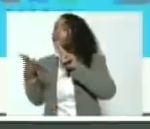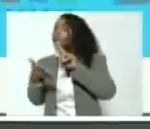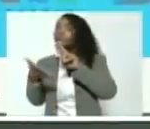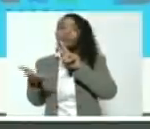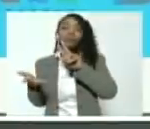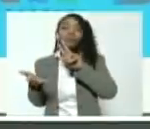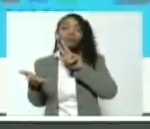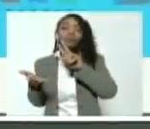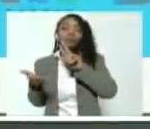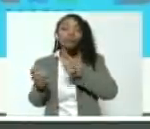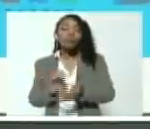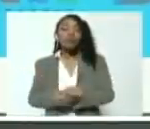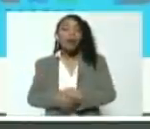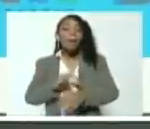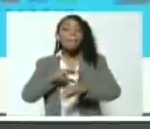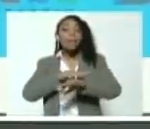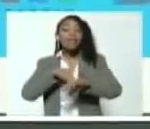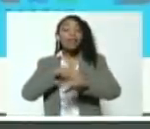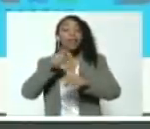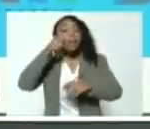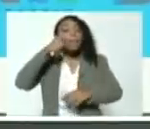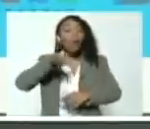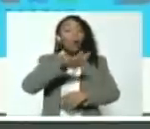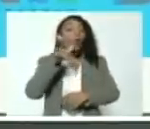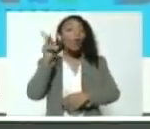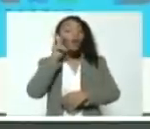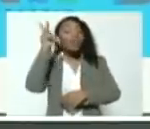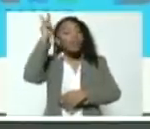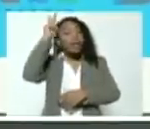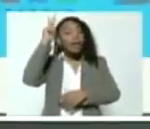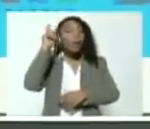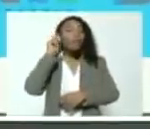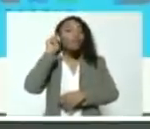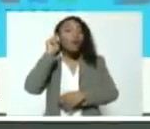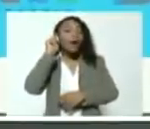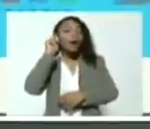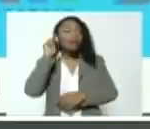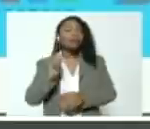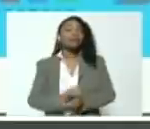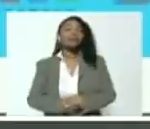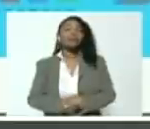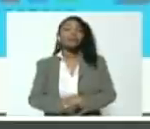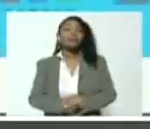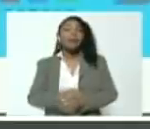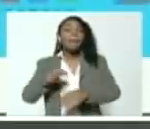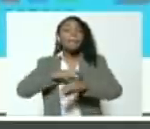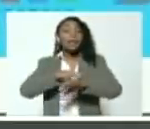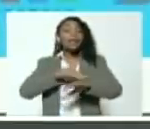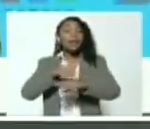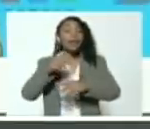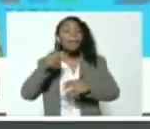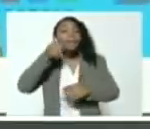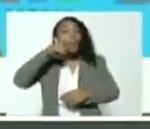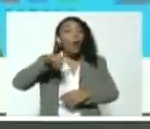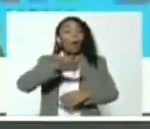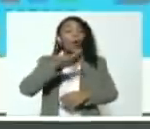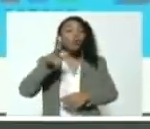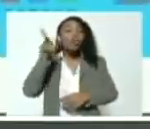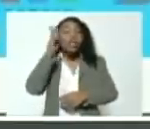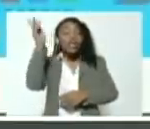La ministra de Pueblos Indígenas, Yamilet Mirabal, la ministra de Pueblos Indígenas,